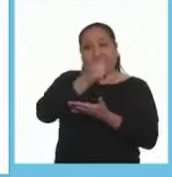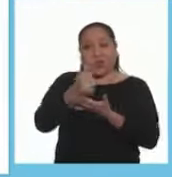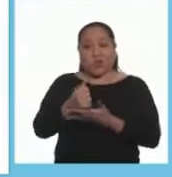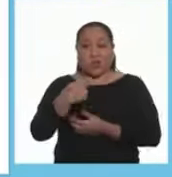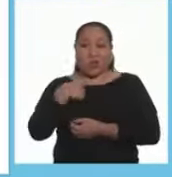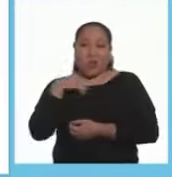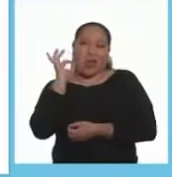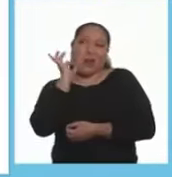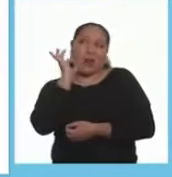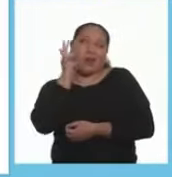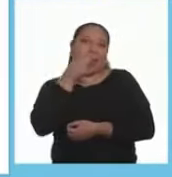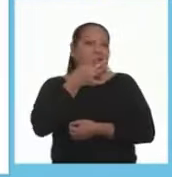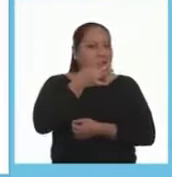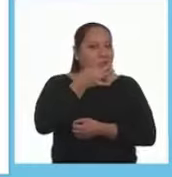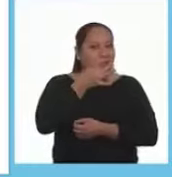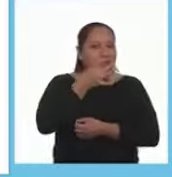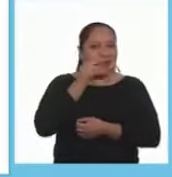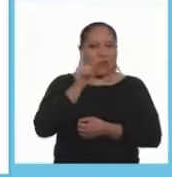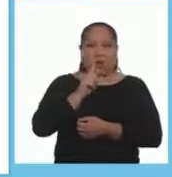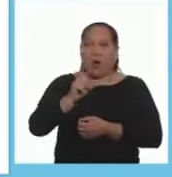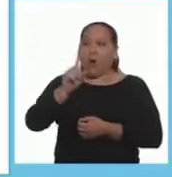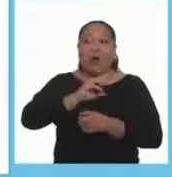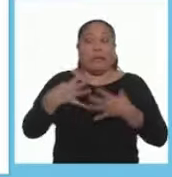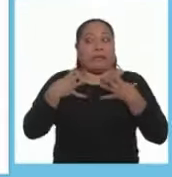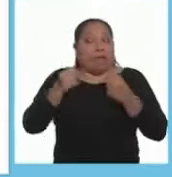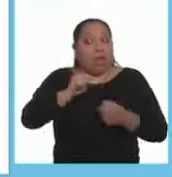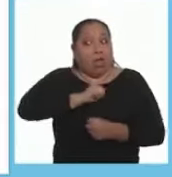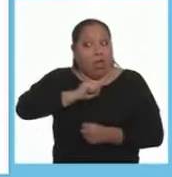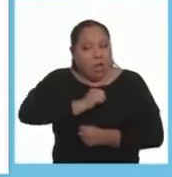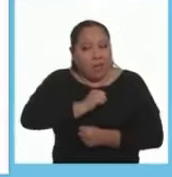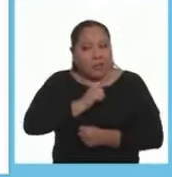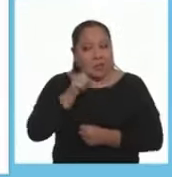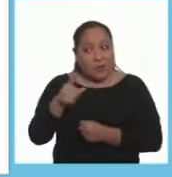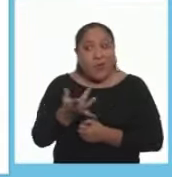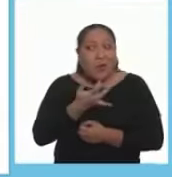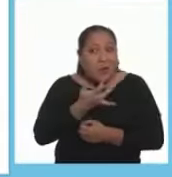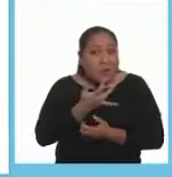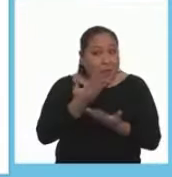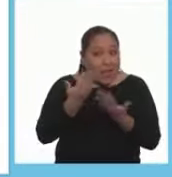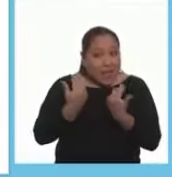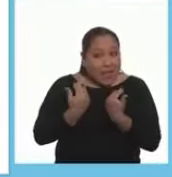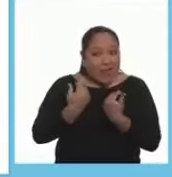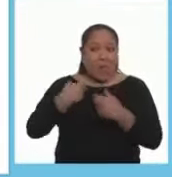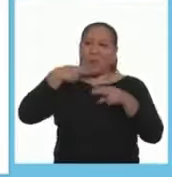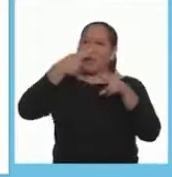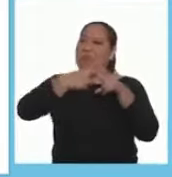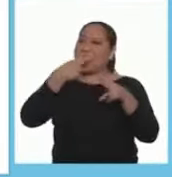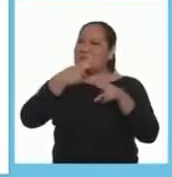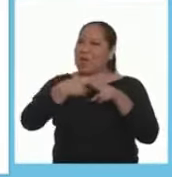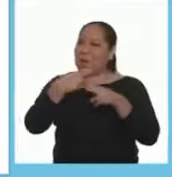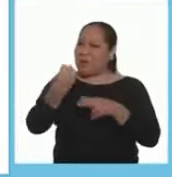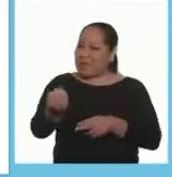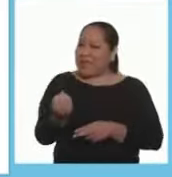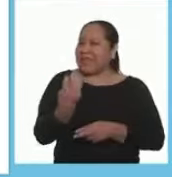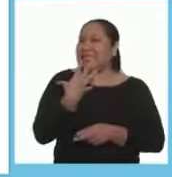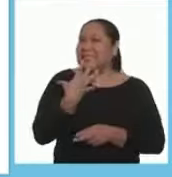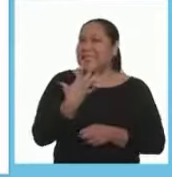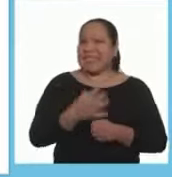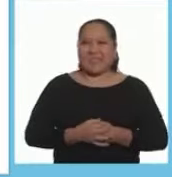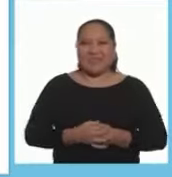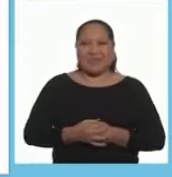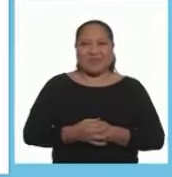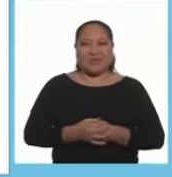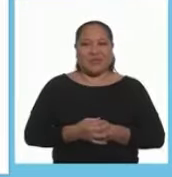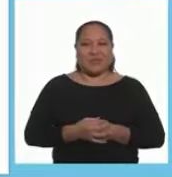y arroz Y aunque soy muy rico, no curo la tos Si me quieres probar, mi nombre